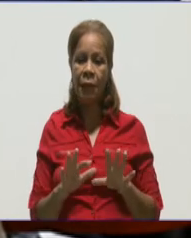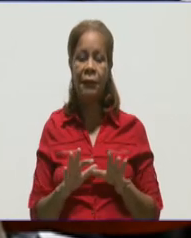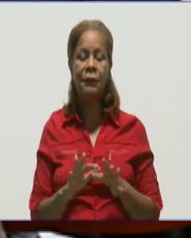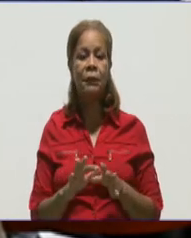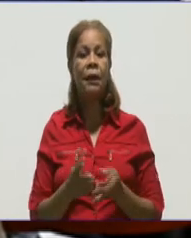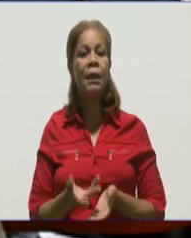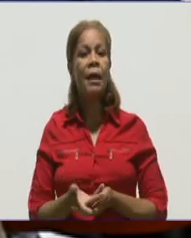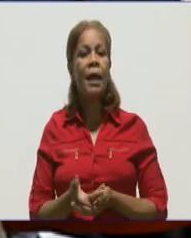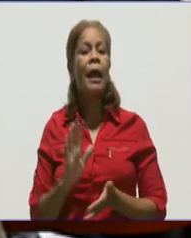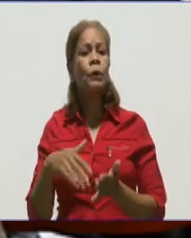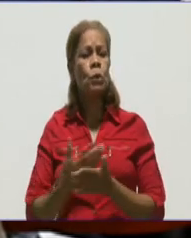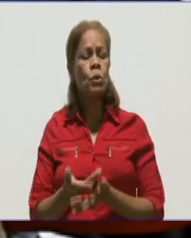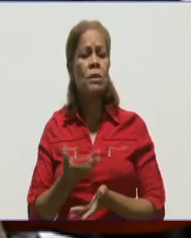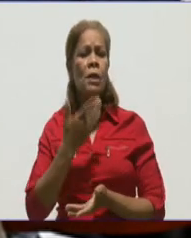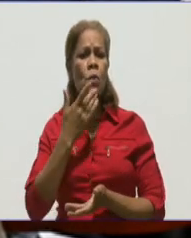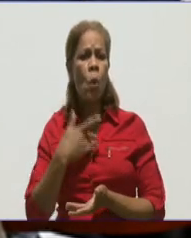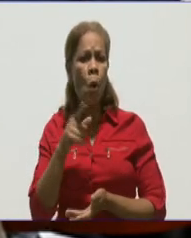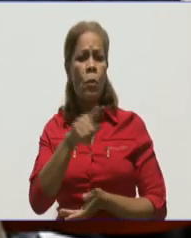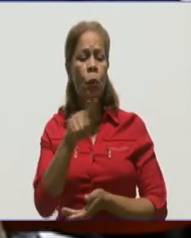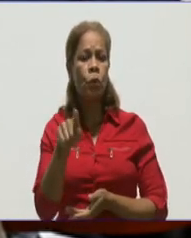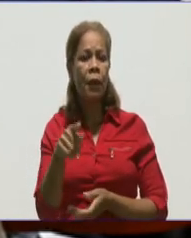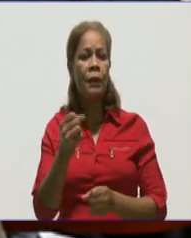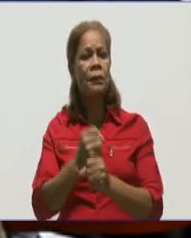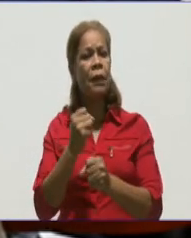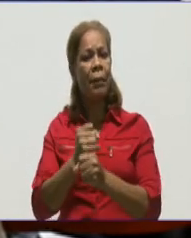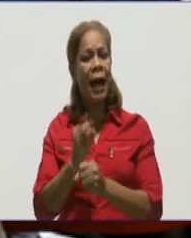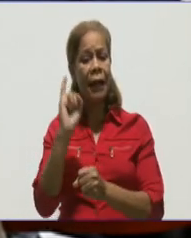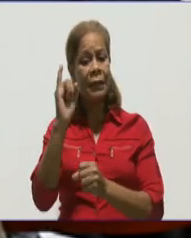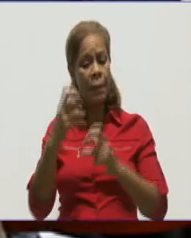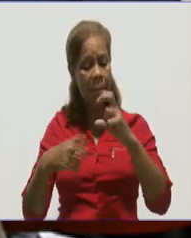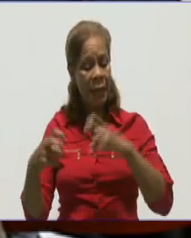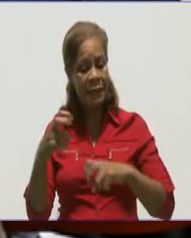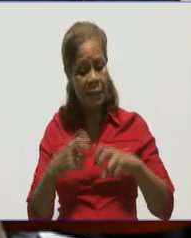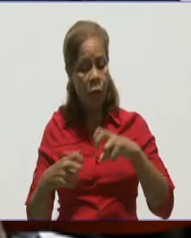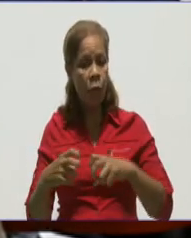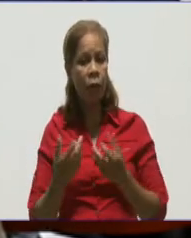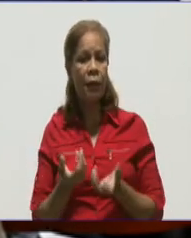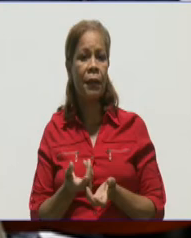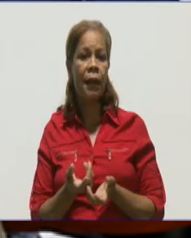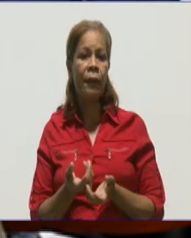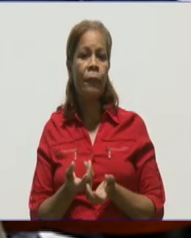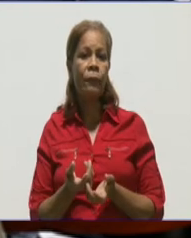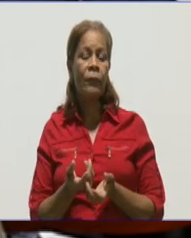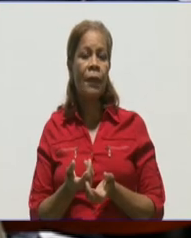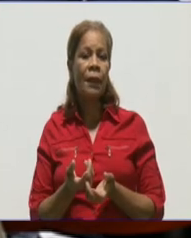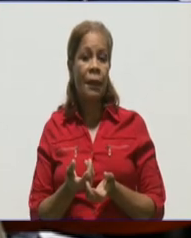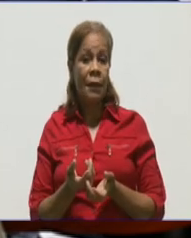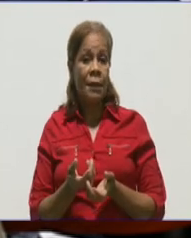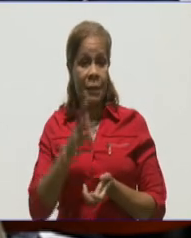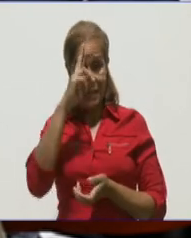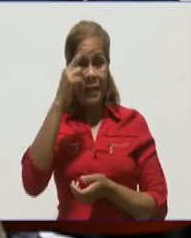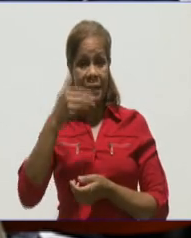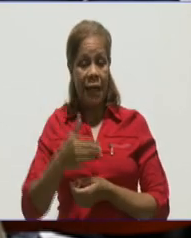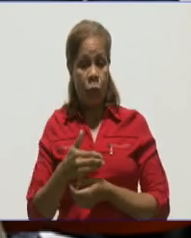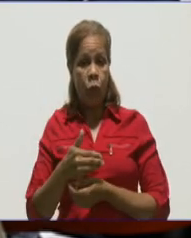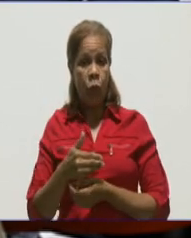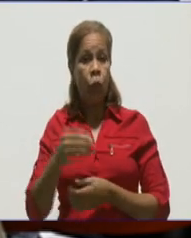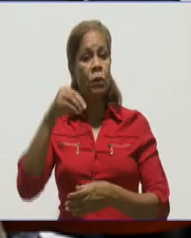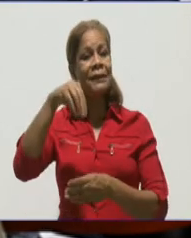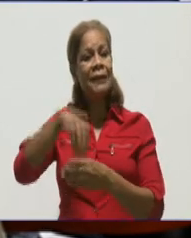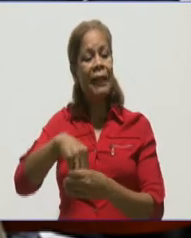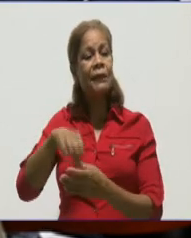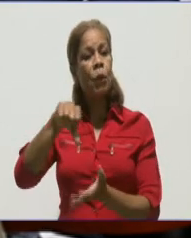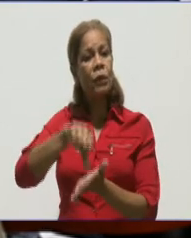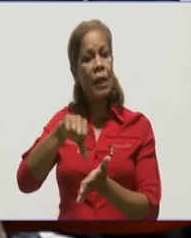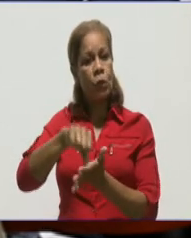¿Cómo accionan ustedes, cómo acciona el cuerpo de inspección sanitario desde el punto de vista